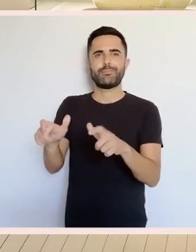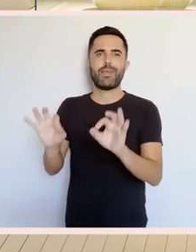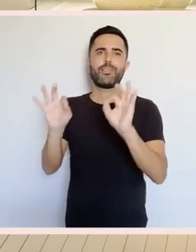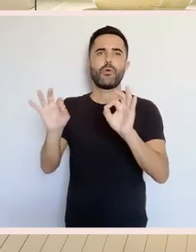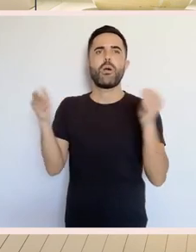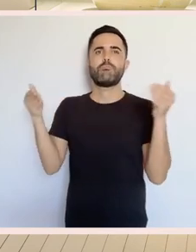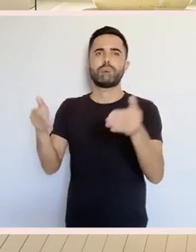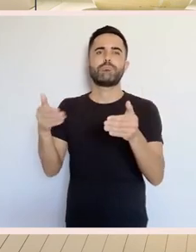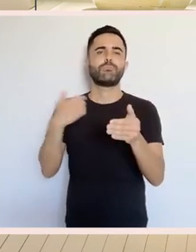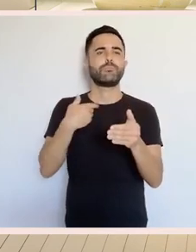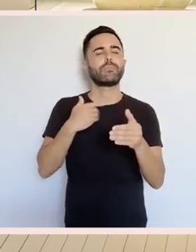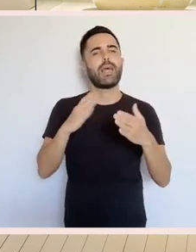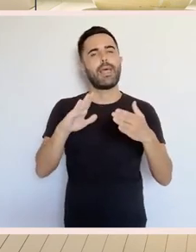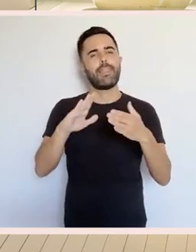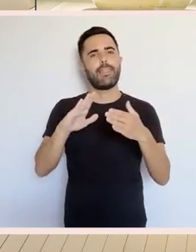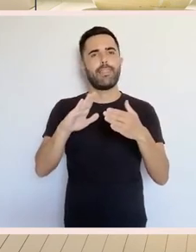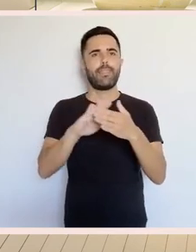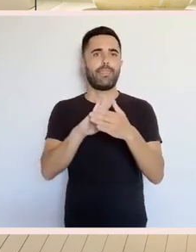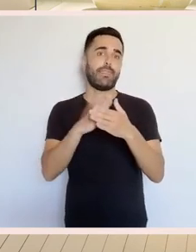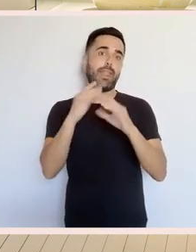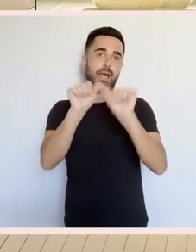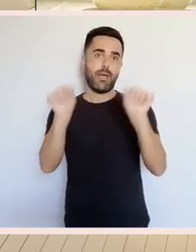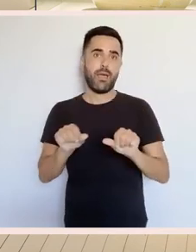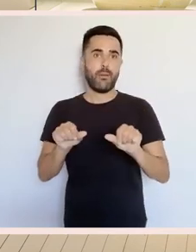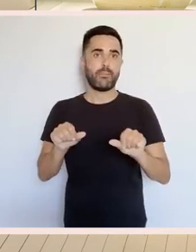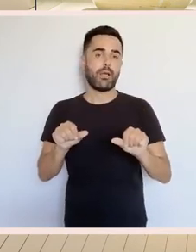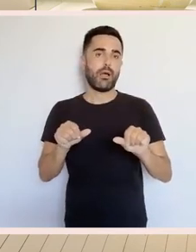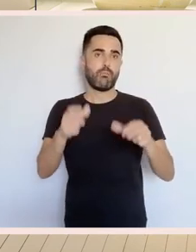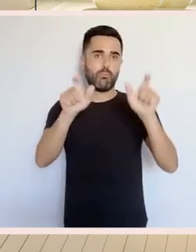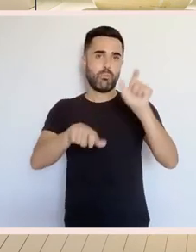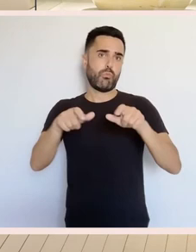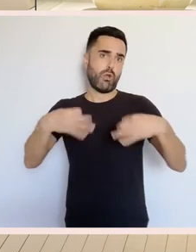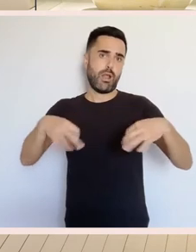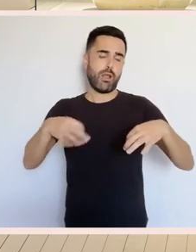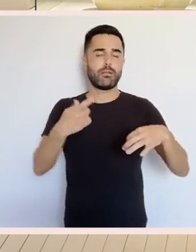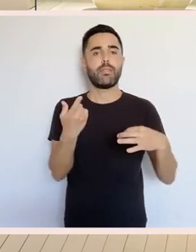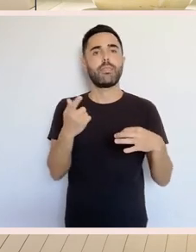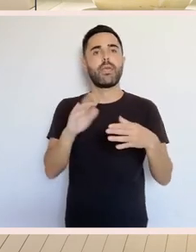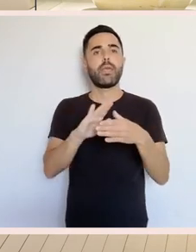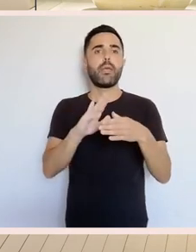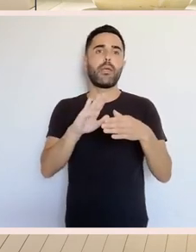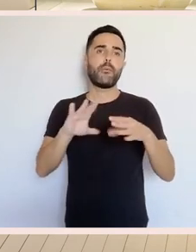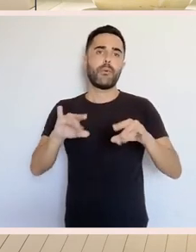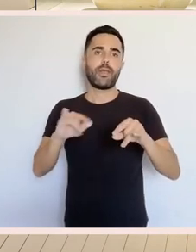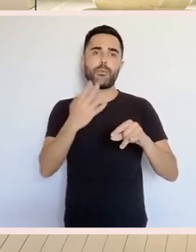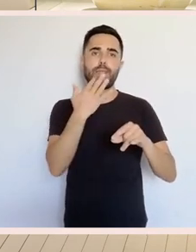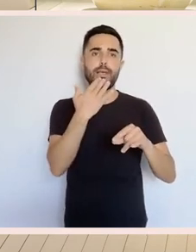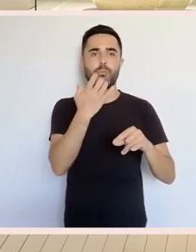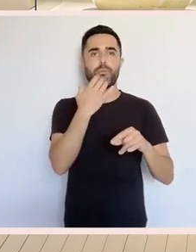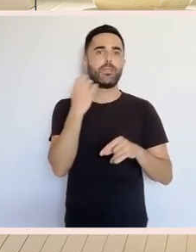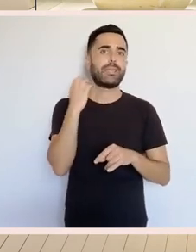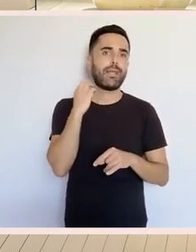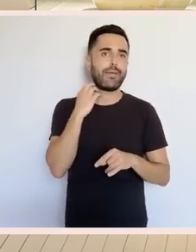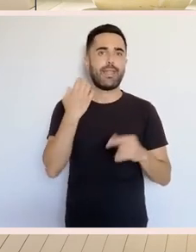espacio dedicado a cerámica popular de barro bibliado de empresas como Talavera da Reina,